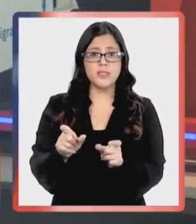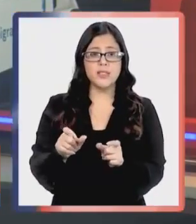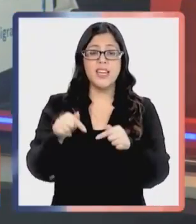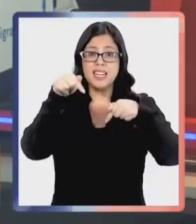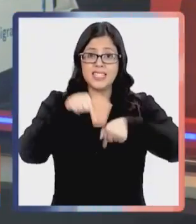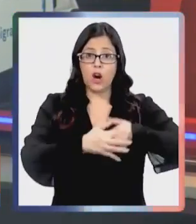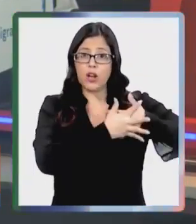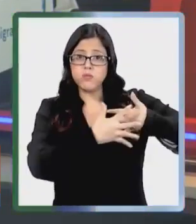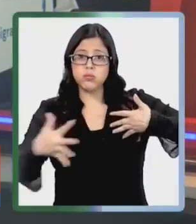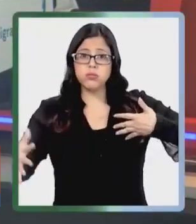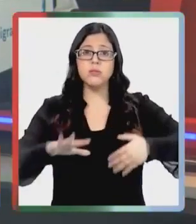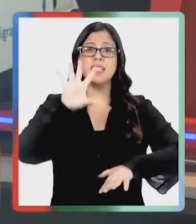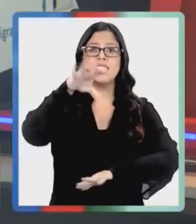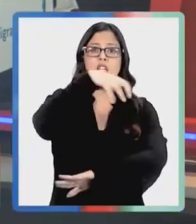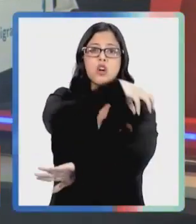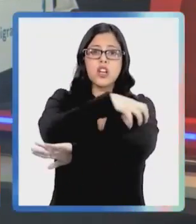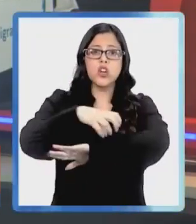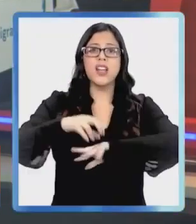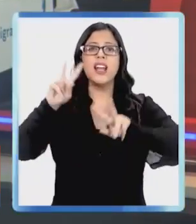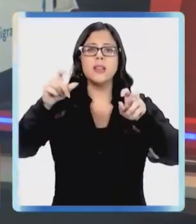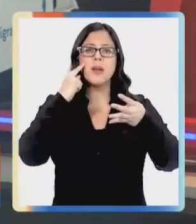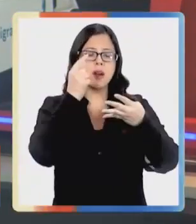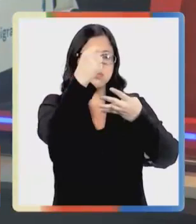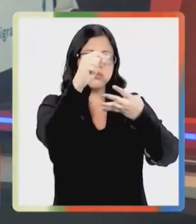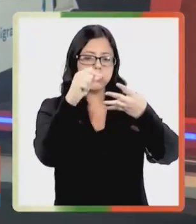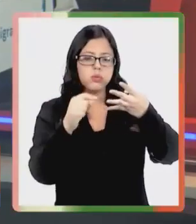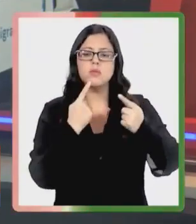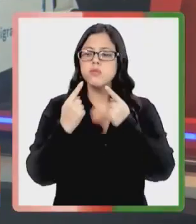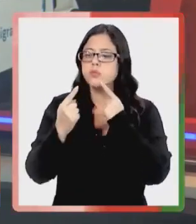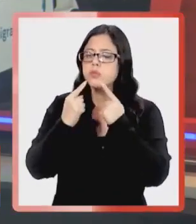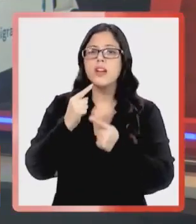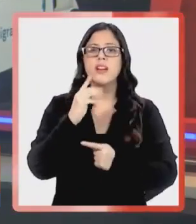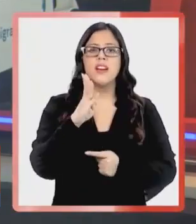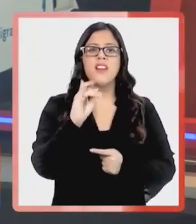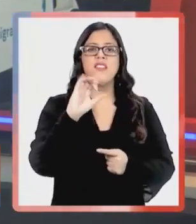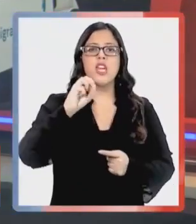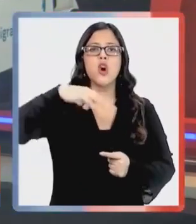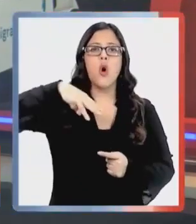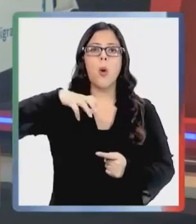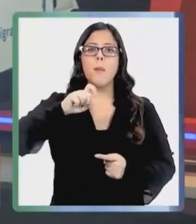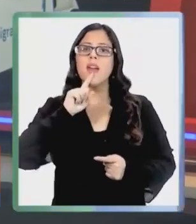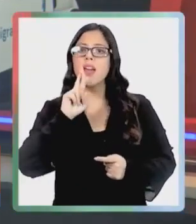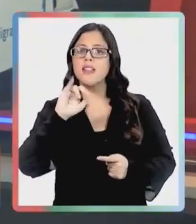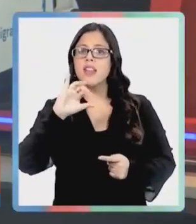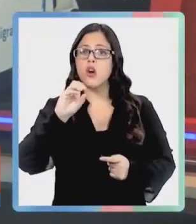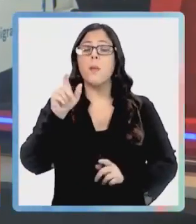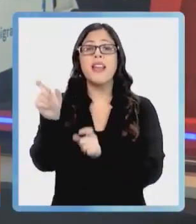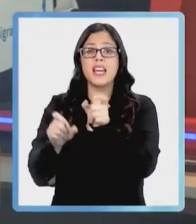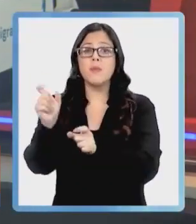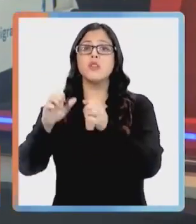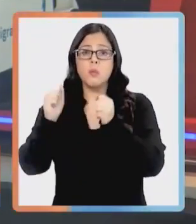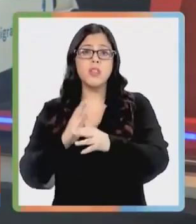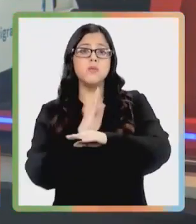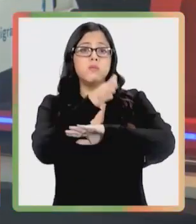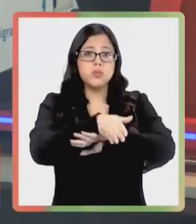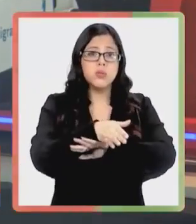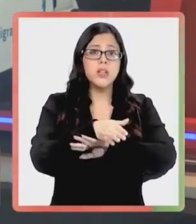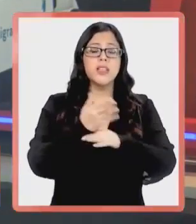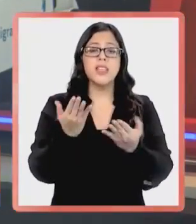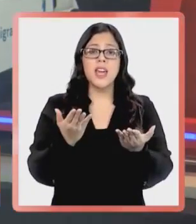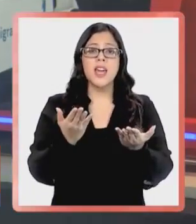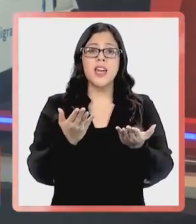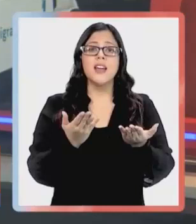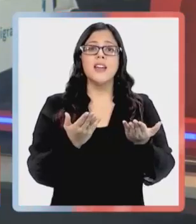empadronamiento biométrico para que las personas se acerquen a registrar su nombre, rostro, huellas digitales y su domicilio.